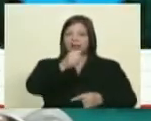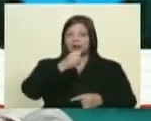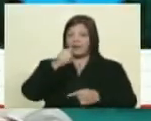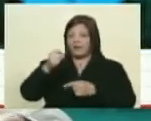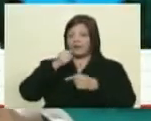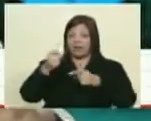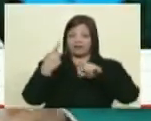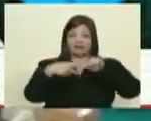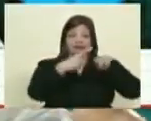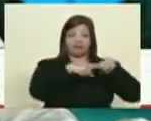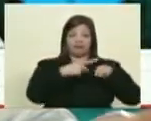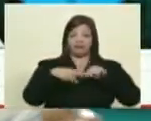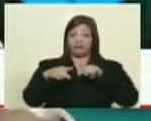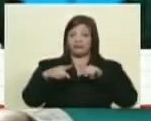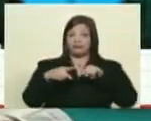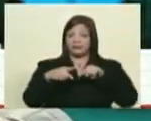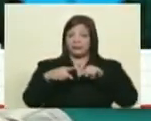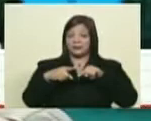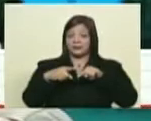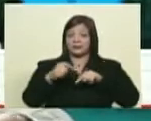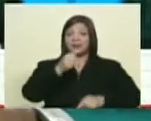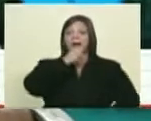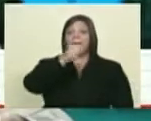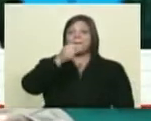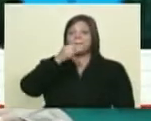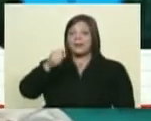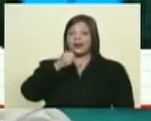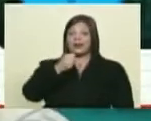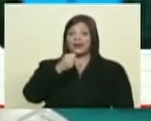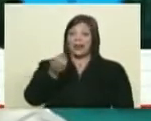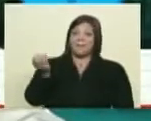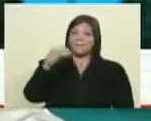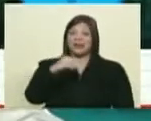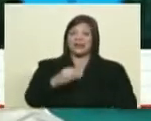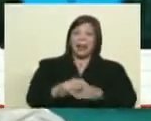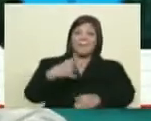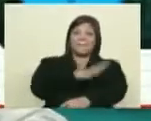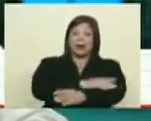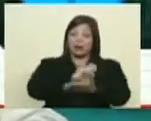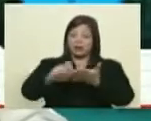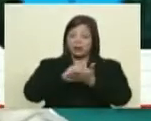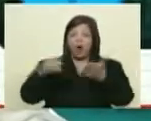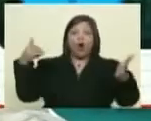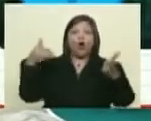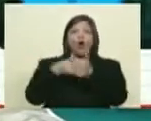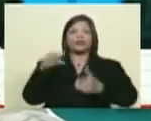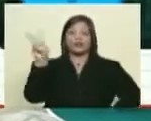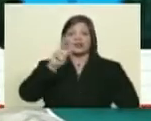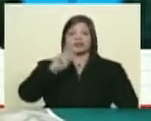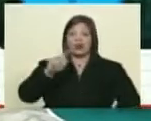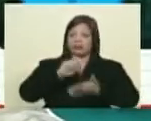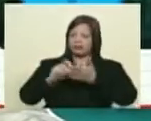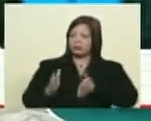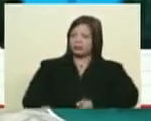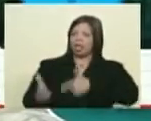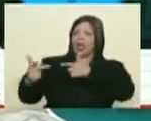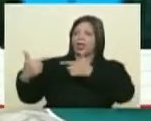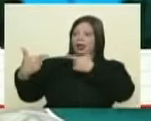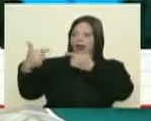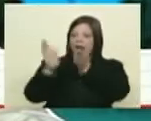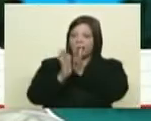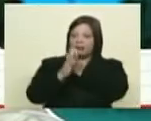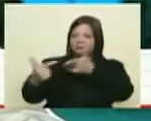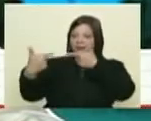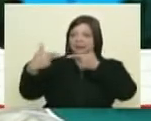que se hicieron a los periodistas que más y peor escriben de Venezuela, y se les confrontó con los propios